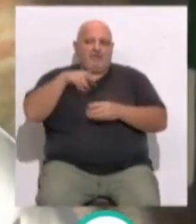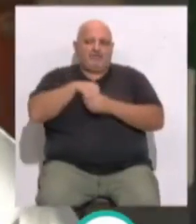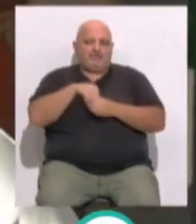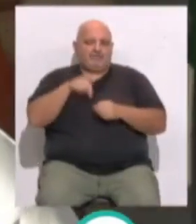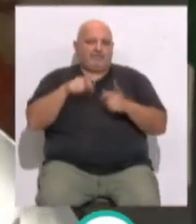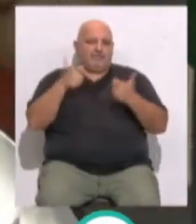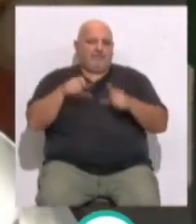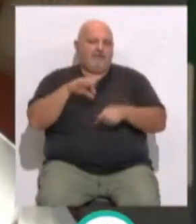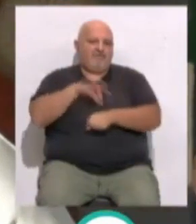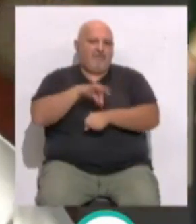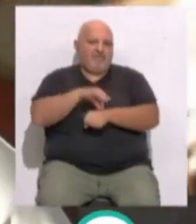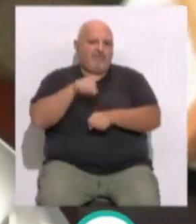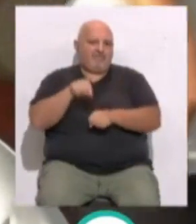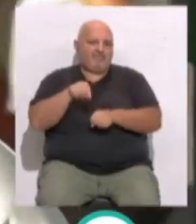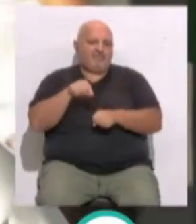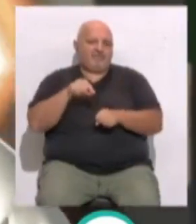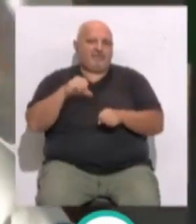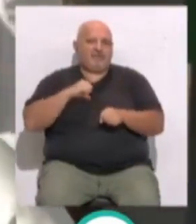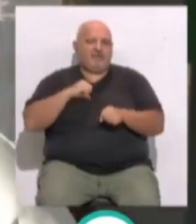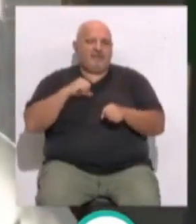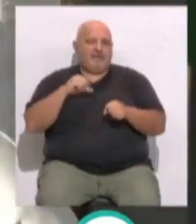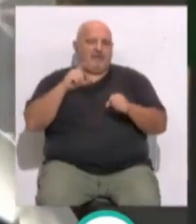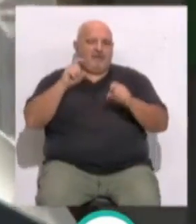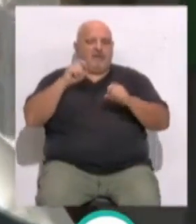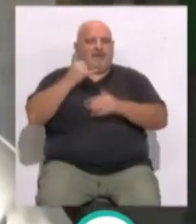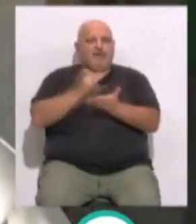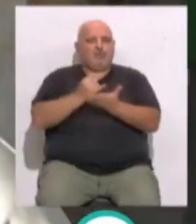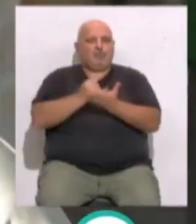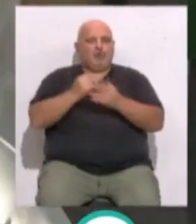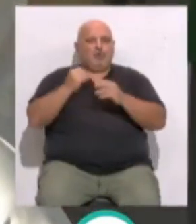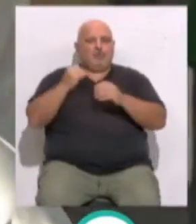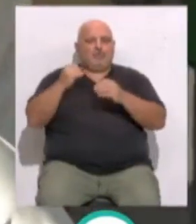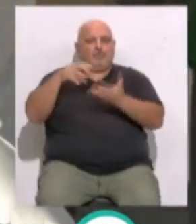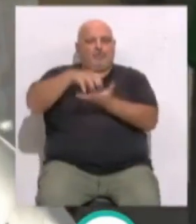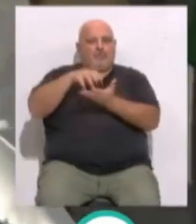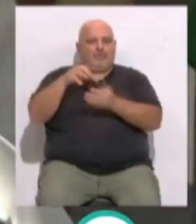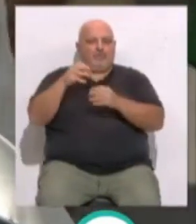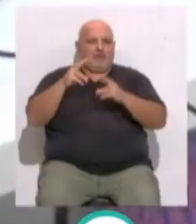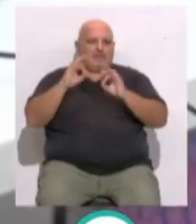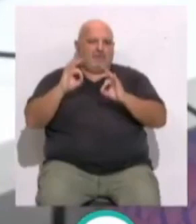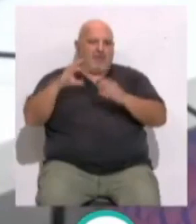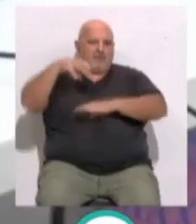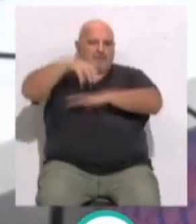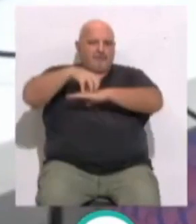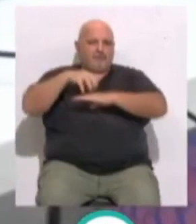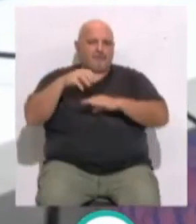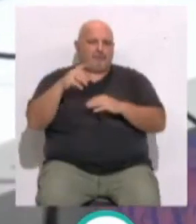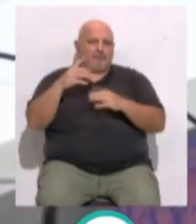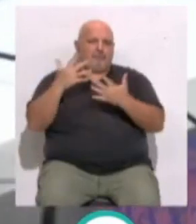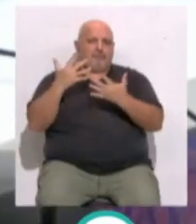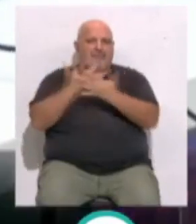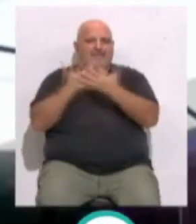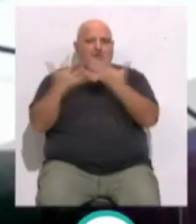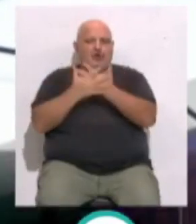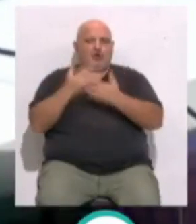enfermedad y para ello tenemos el INIVICA, que es el Instituto de Investigación, que es un instituto mixto